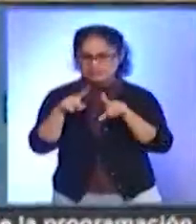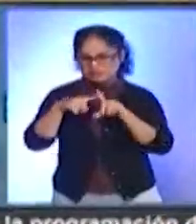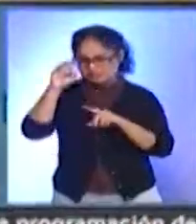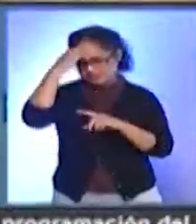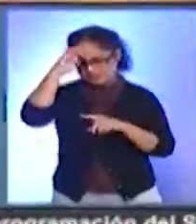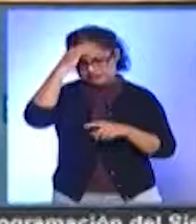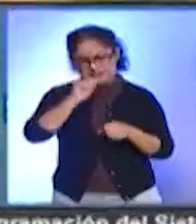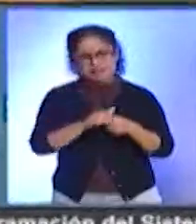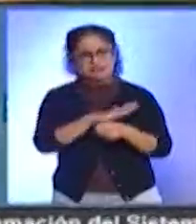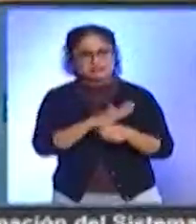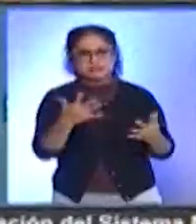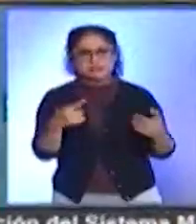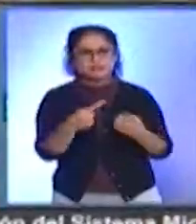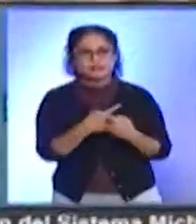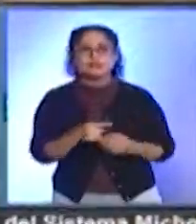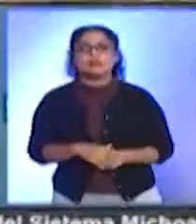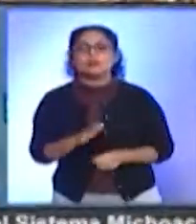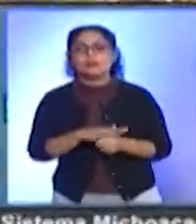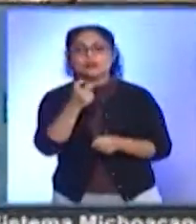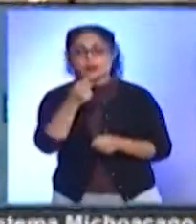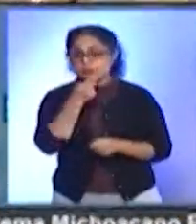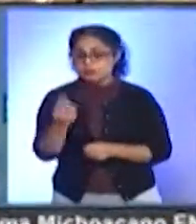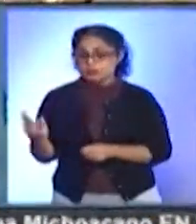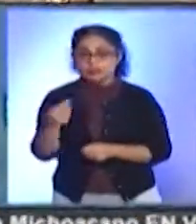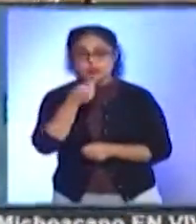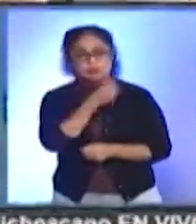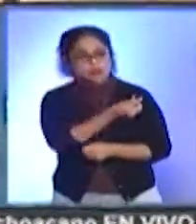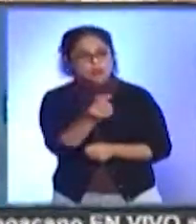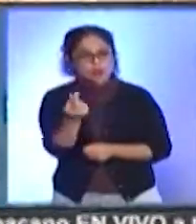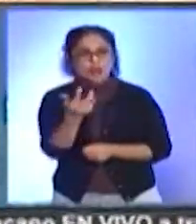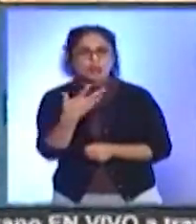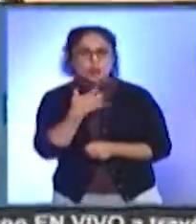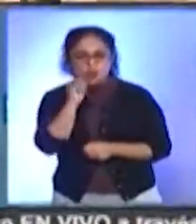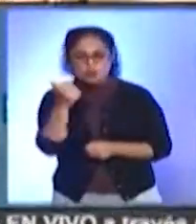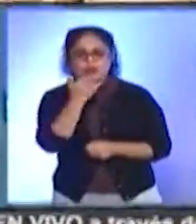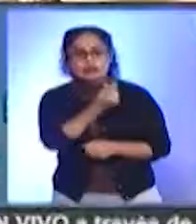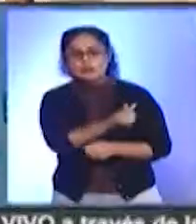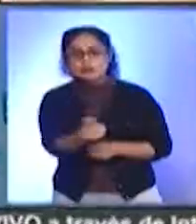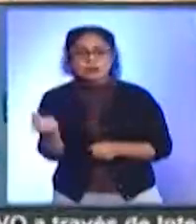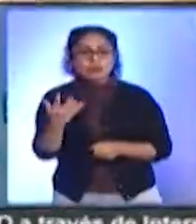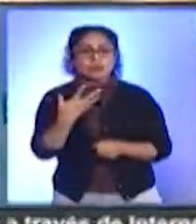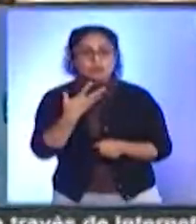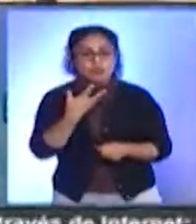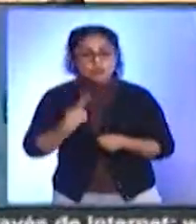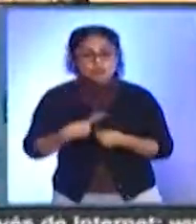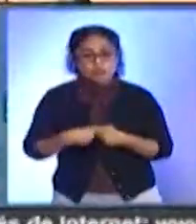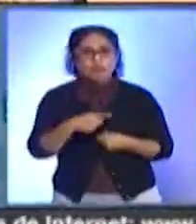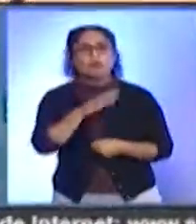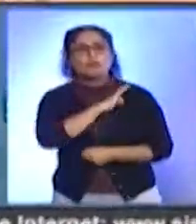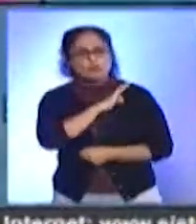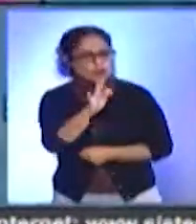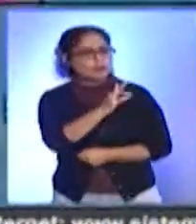a este grupo etario. También explicó que los menores que padecen comorbilidades tienen mayor probabilidad de lograr su